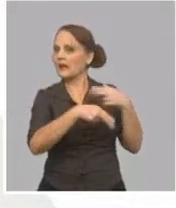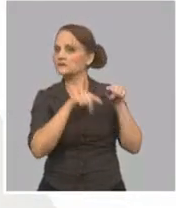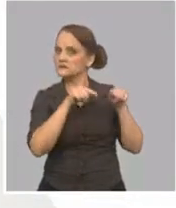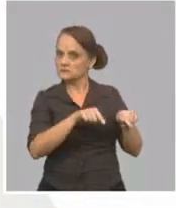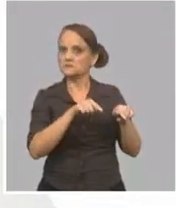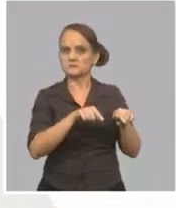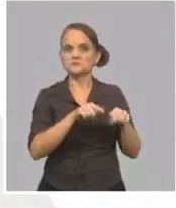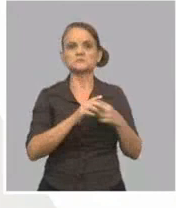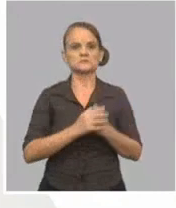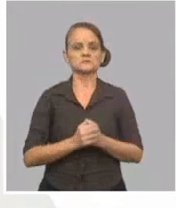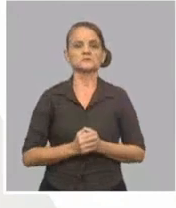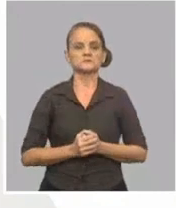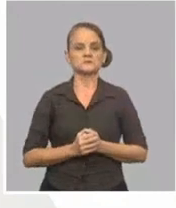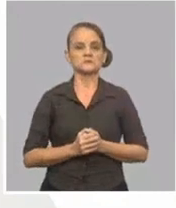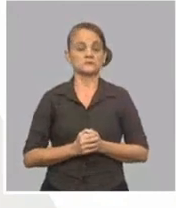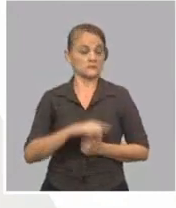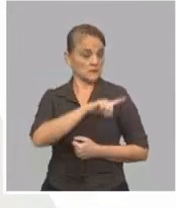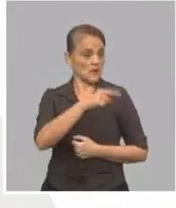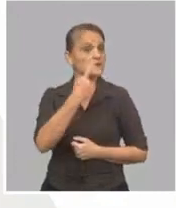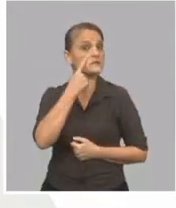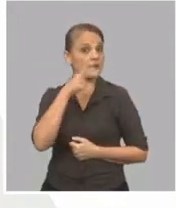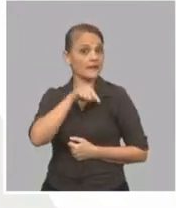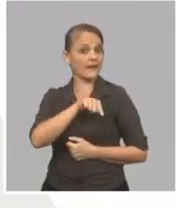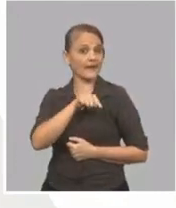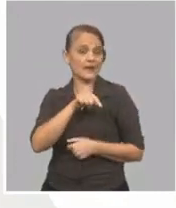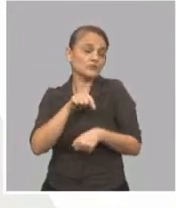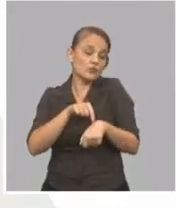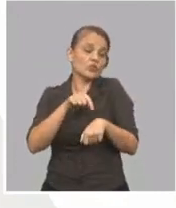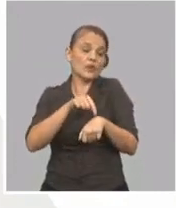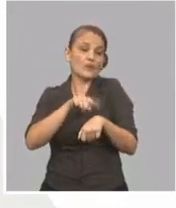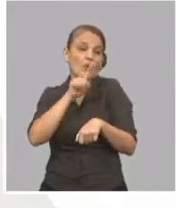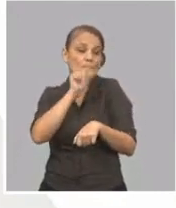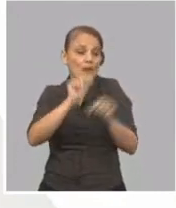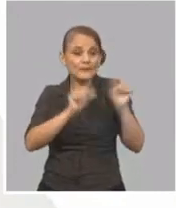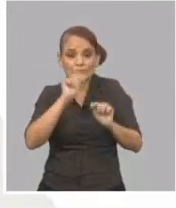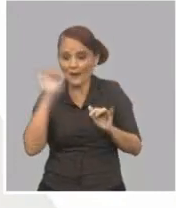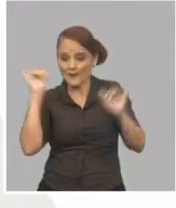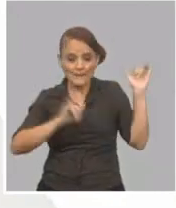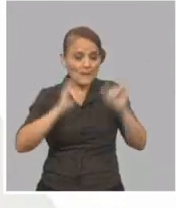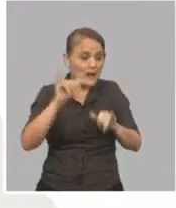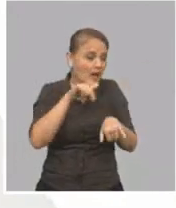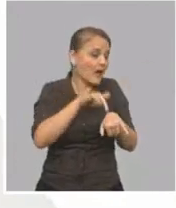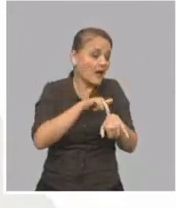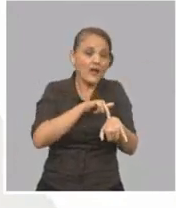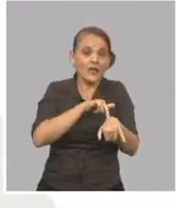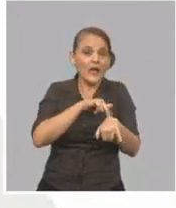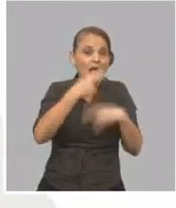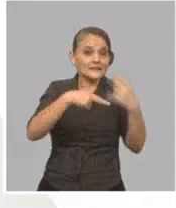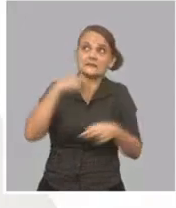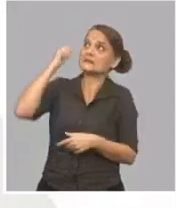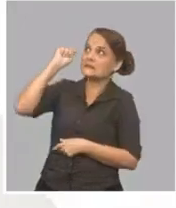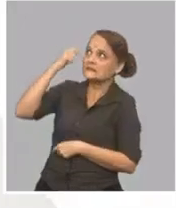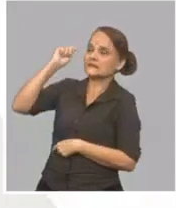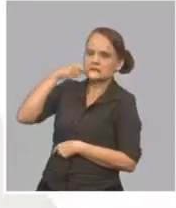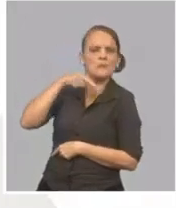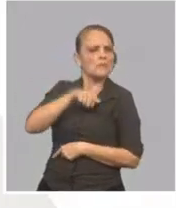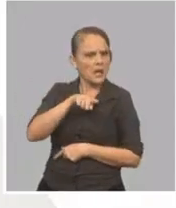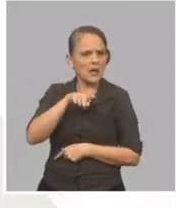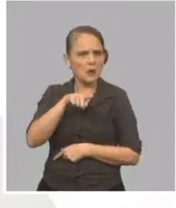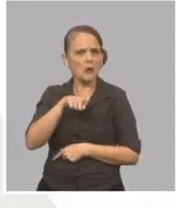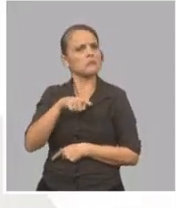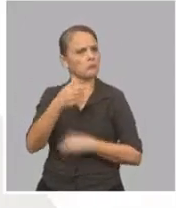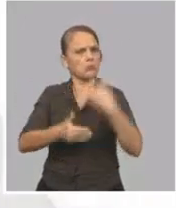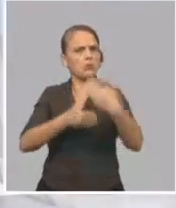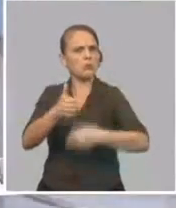de llegada un tiempo, pero ya se ha obtenido bastante habilidad en